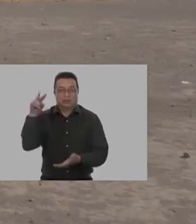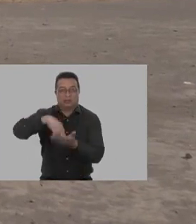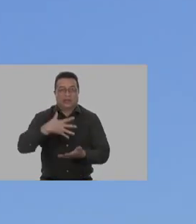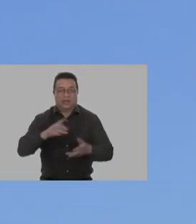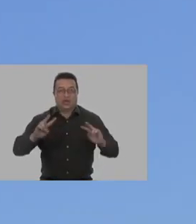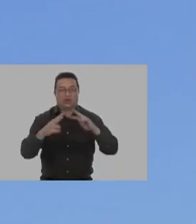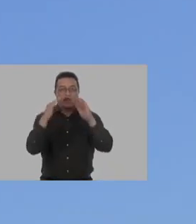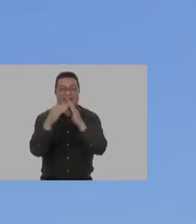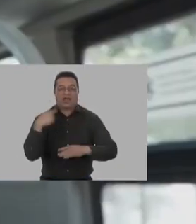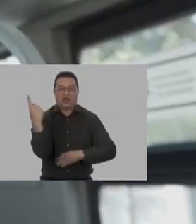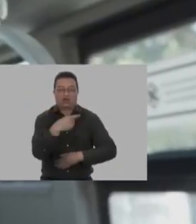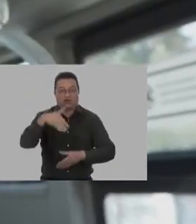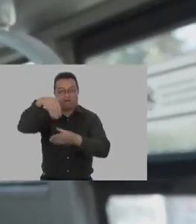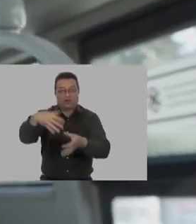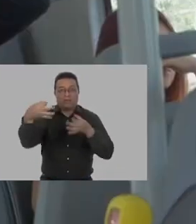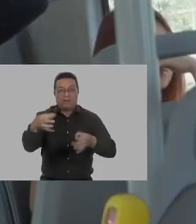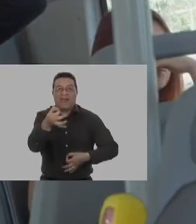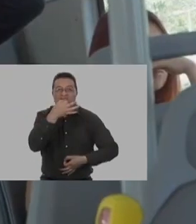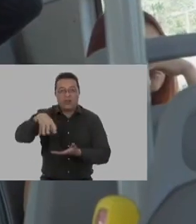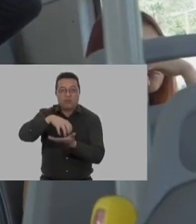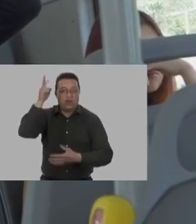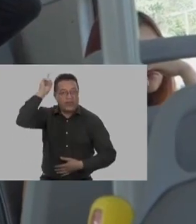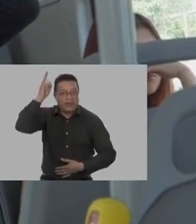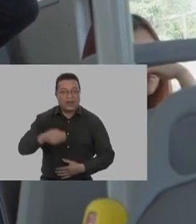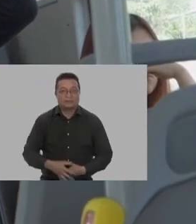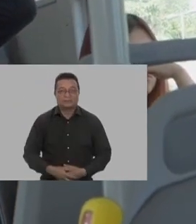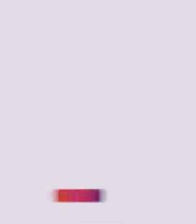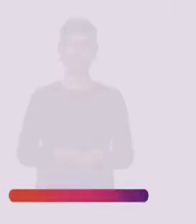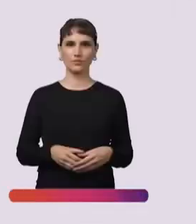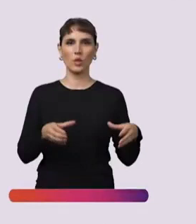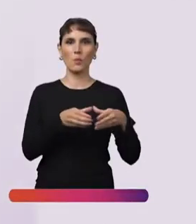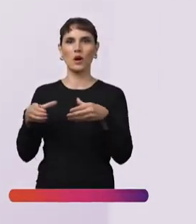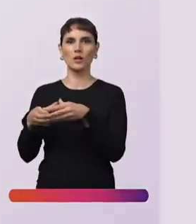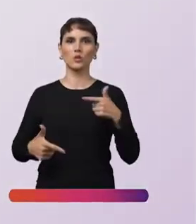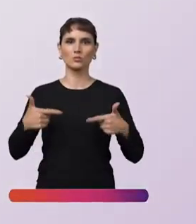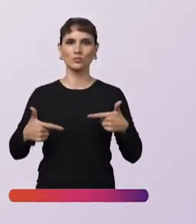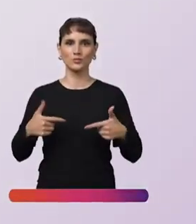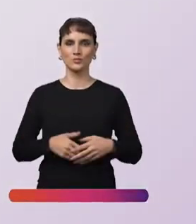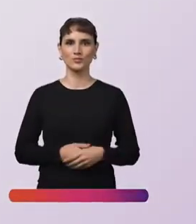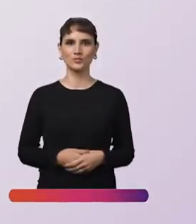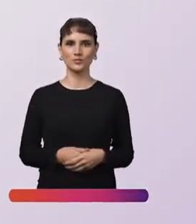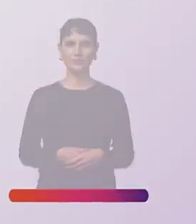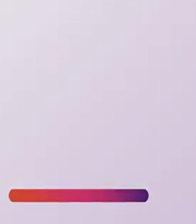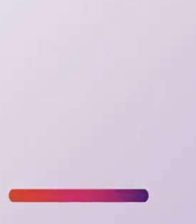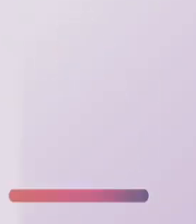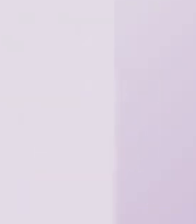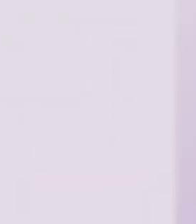construir la casa de todos Vota con la papeleta verde de los pueblos indígenas Partidos políticos